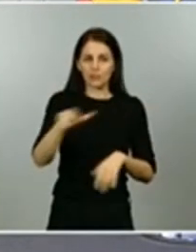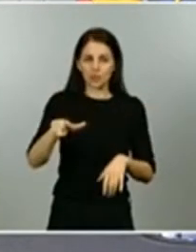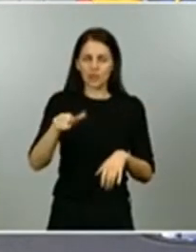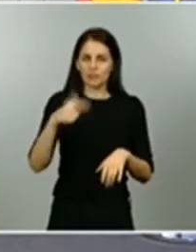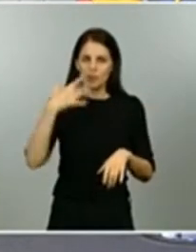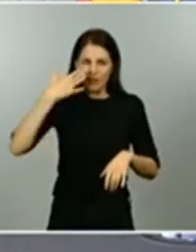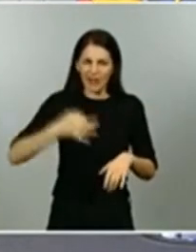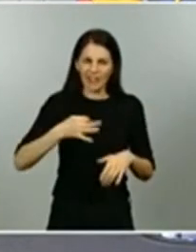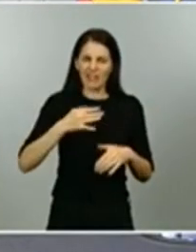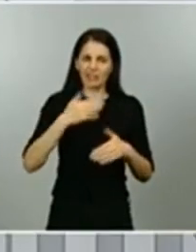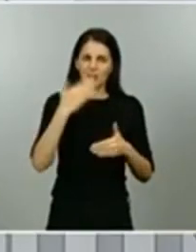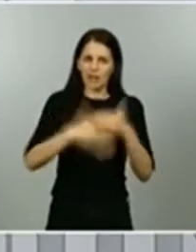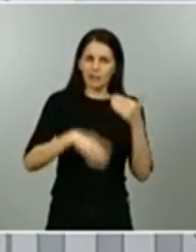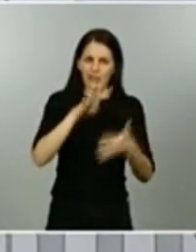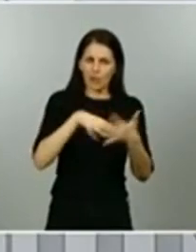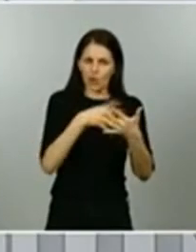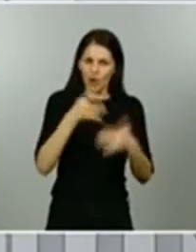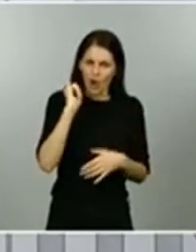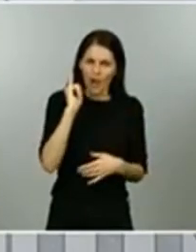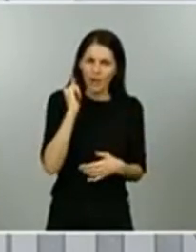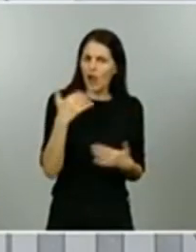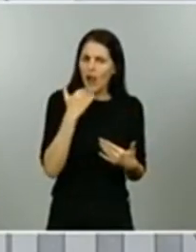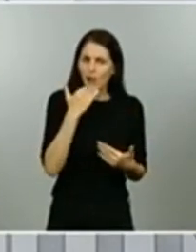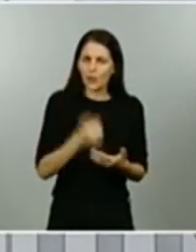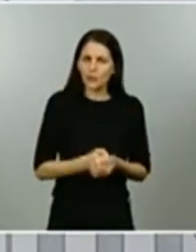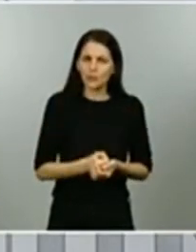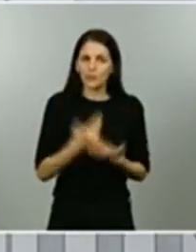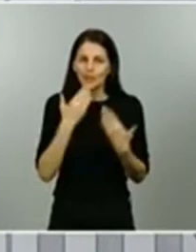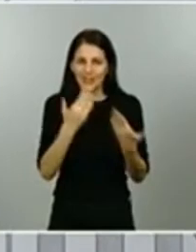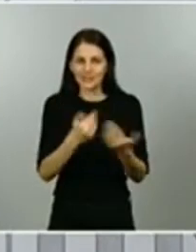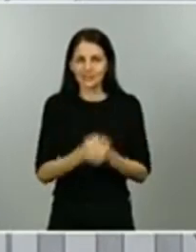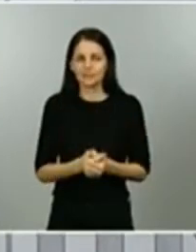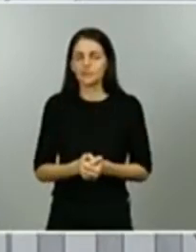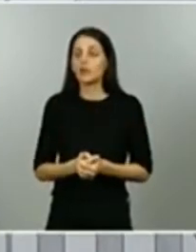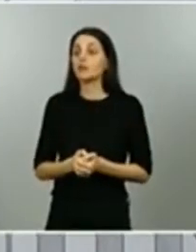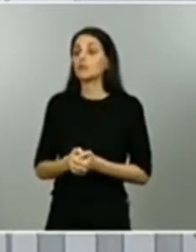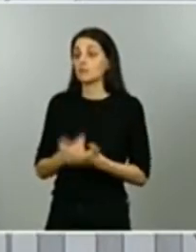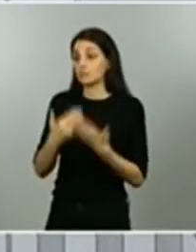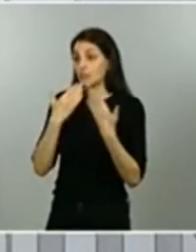muchas gracias gracias Antonio por tus por tus preguntas